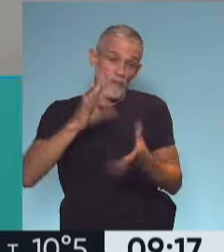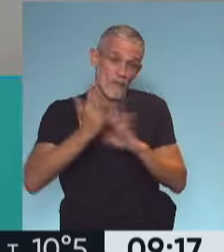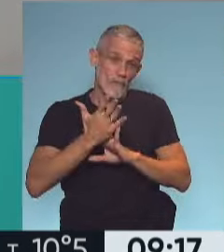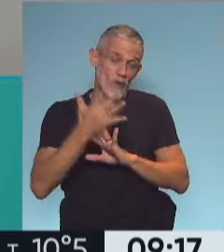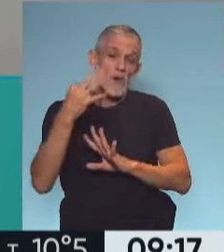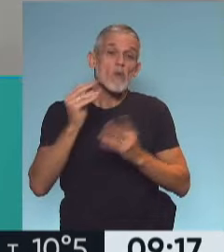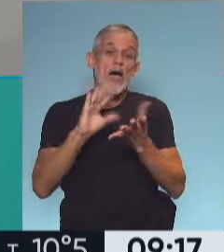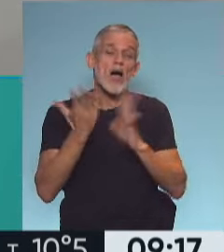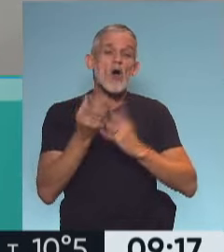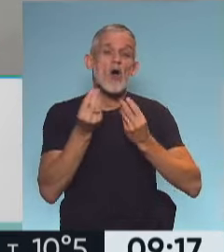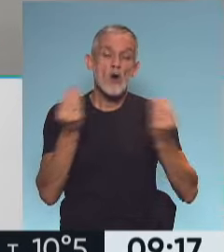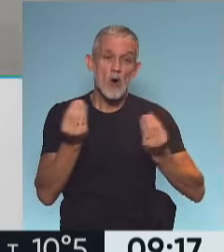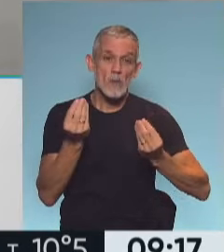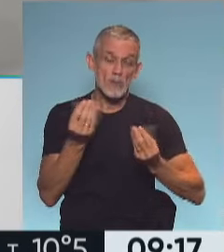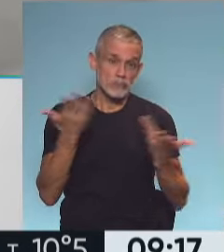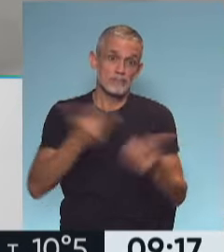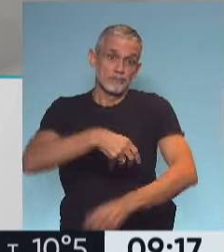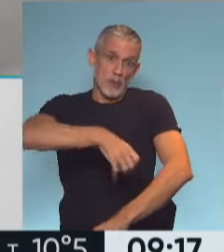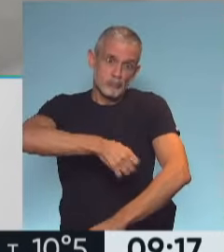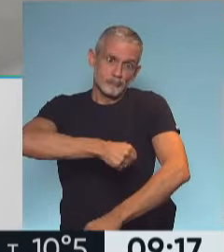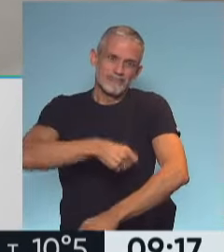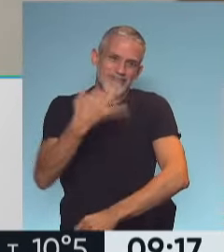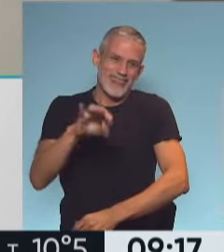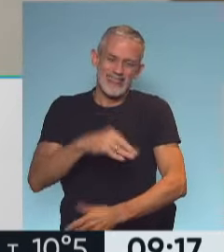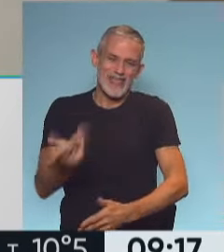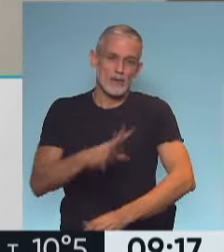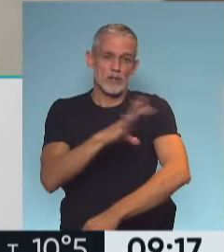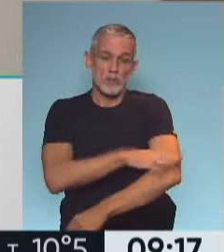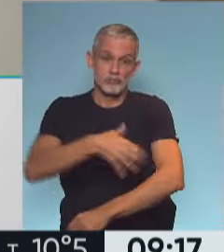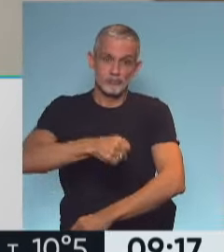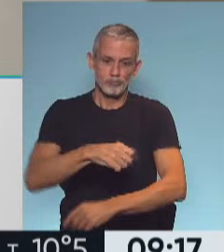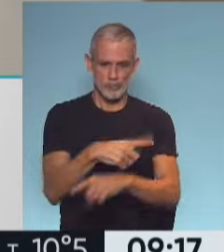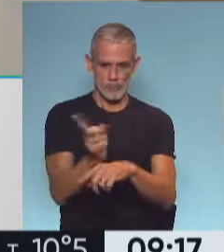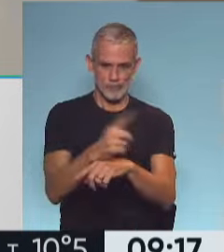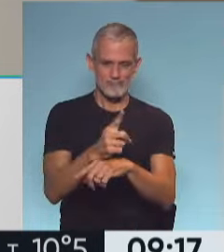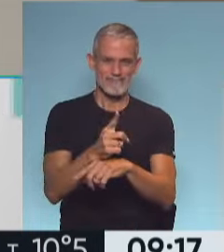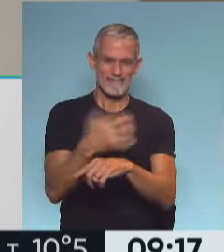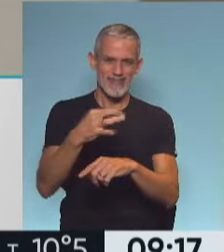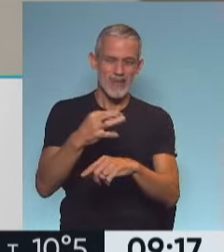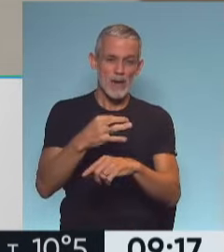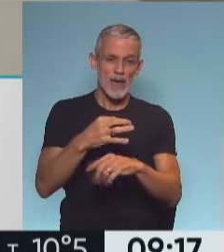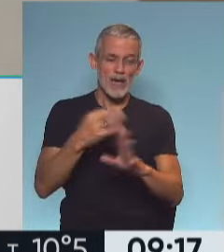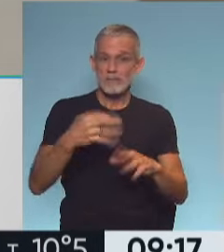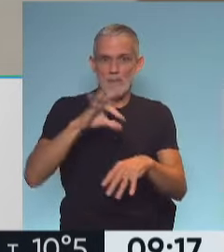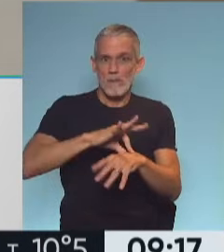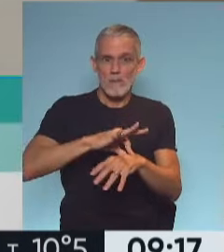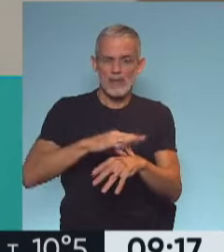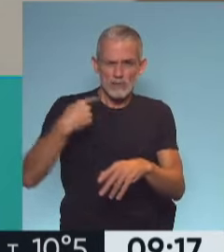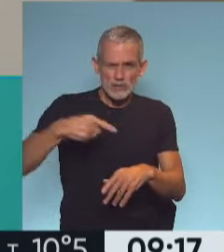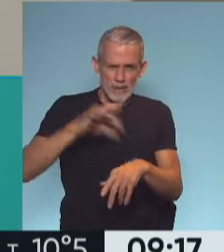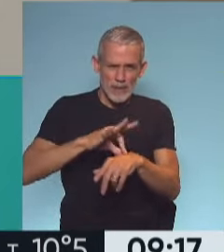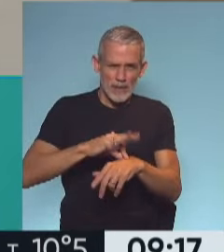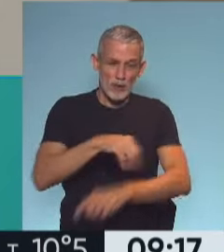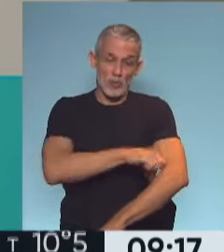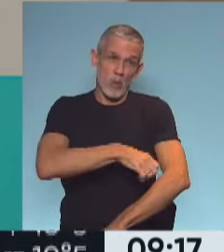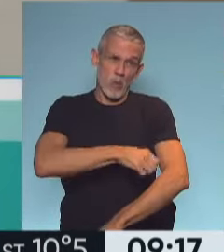de detectar la hipertensión es midiéndose la presión. La medida de la presión arterial en clínica es una de las prácticas más frecuentes.